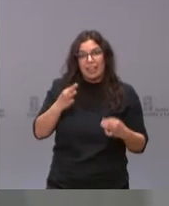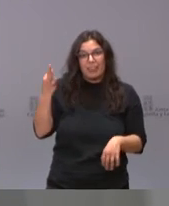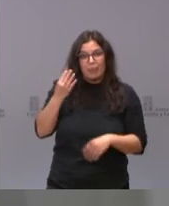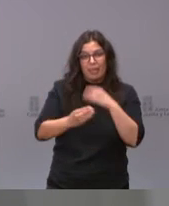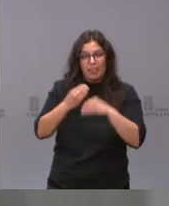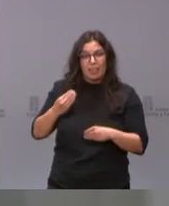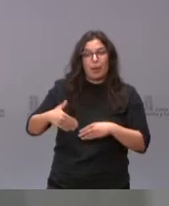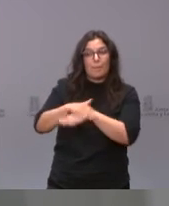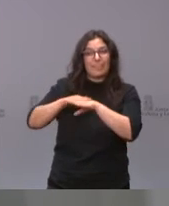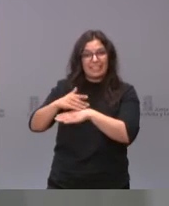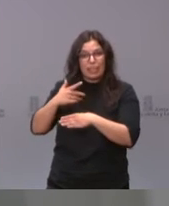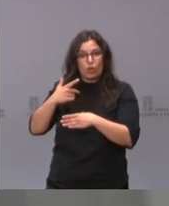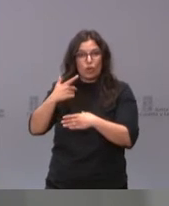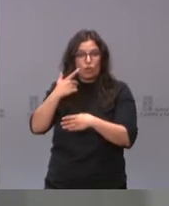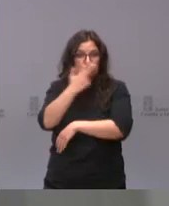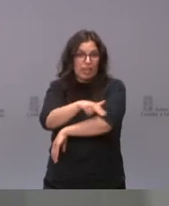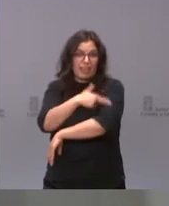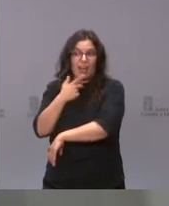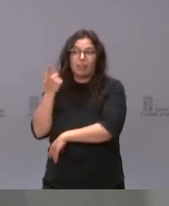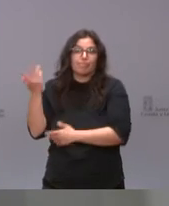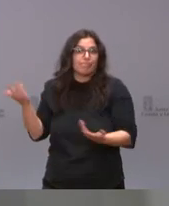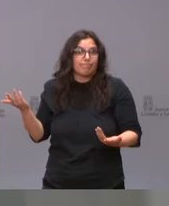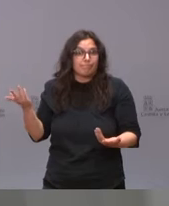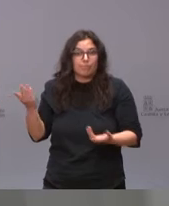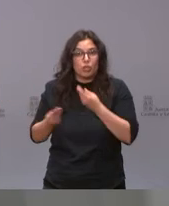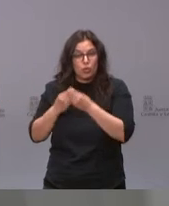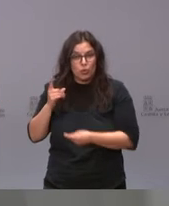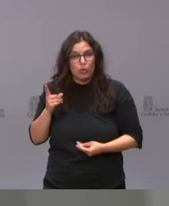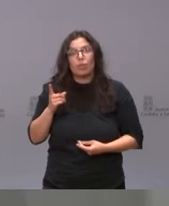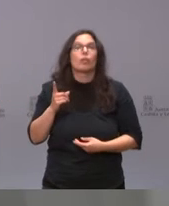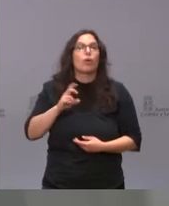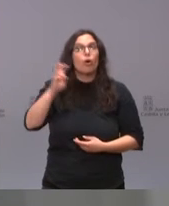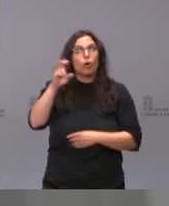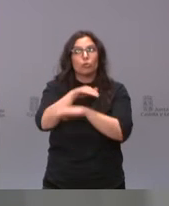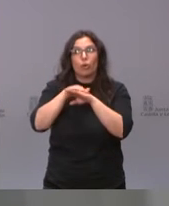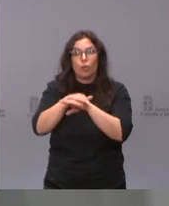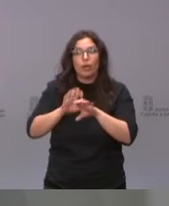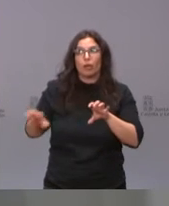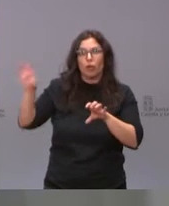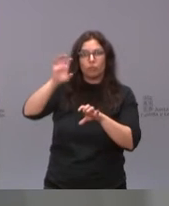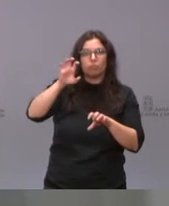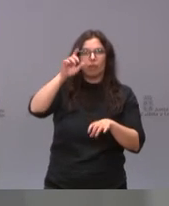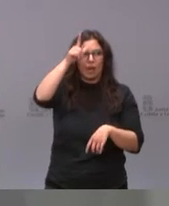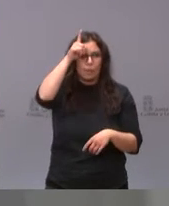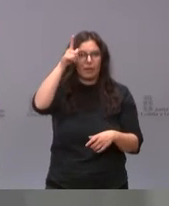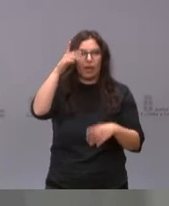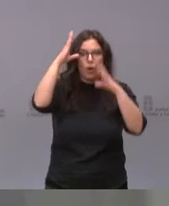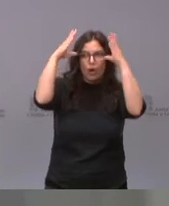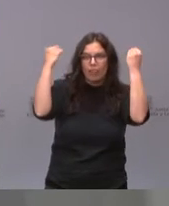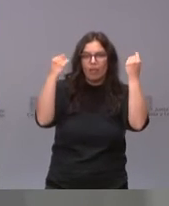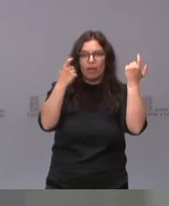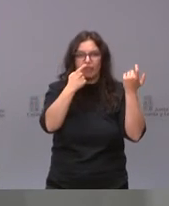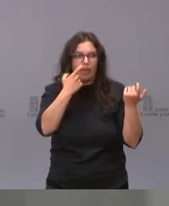al Ministerio de Sanidad, pero era una decisión prudente que habían tomado otros gobiernos en Europa, Alemania, Holanda, Finlandia,